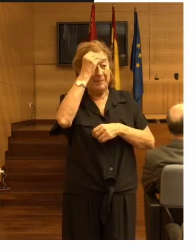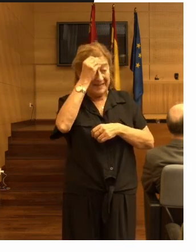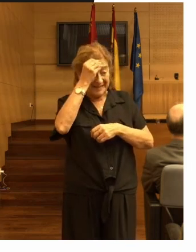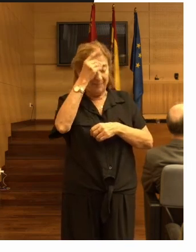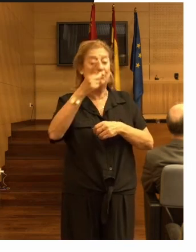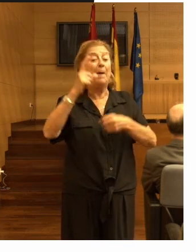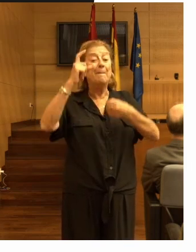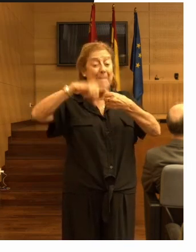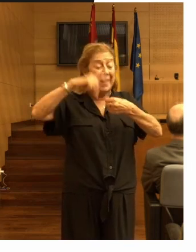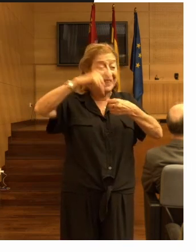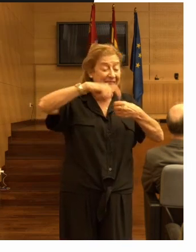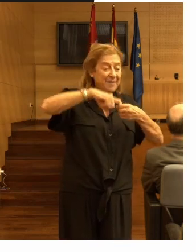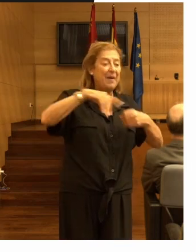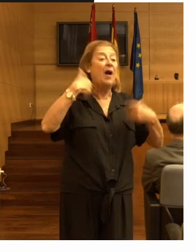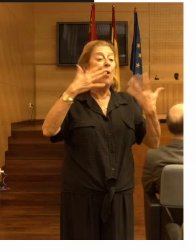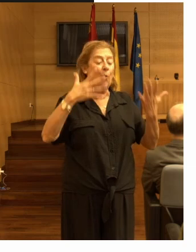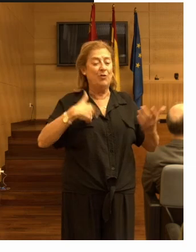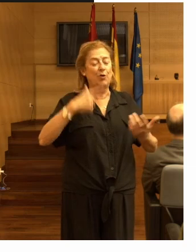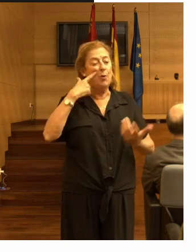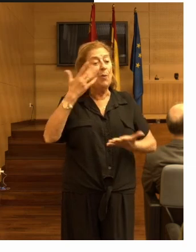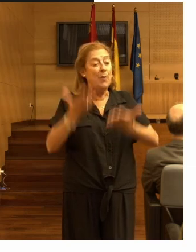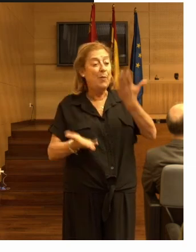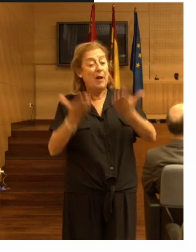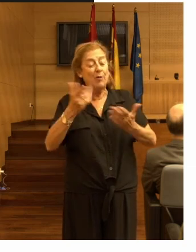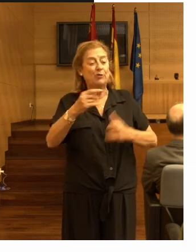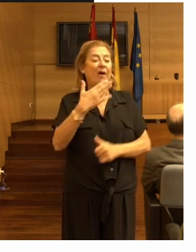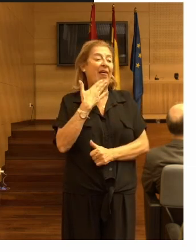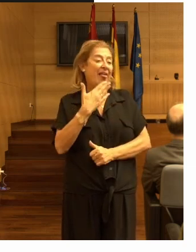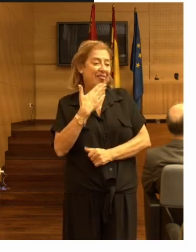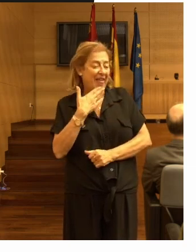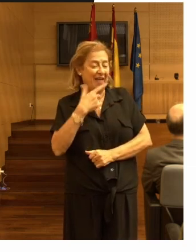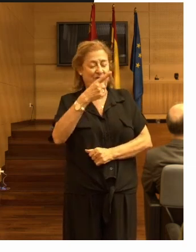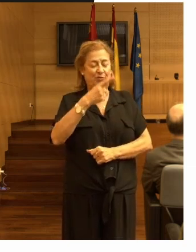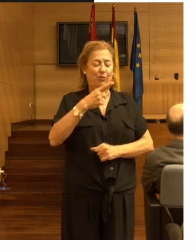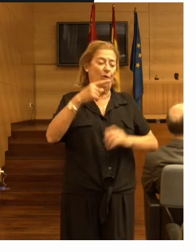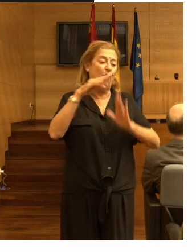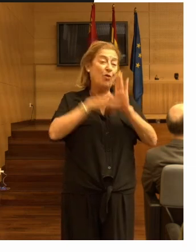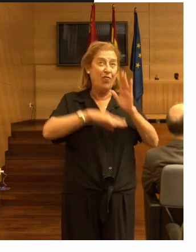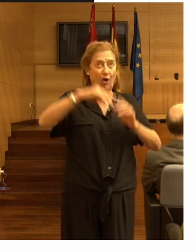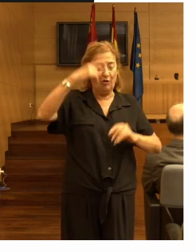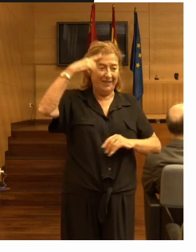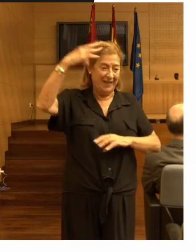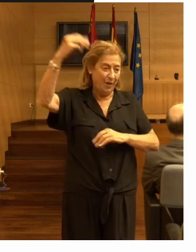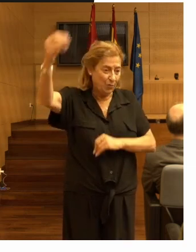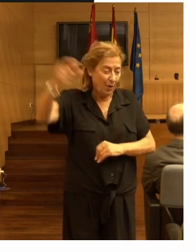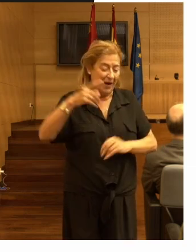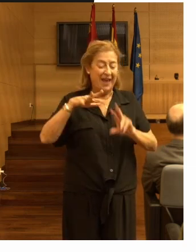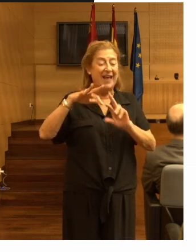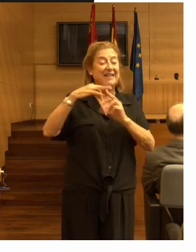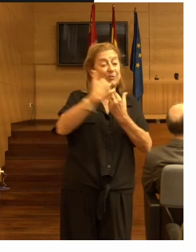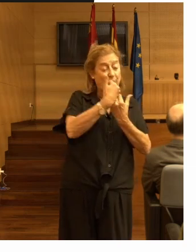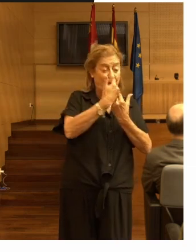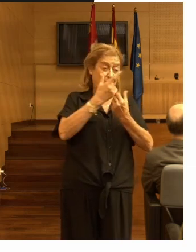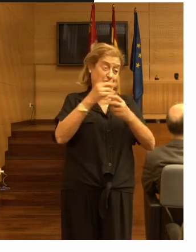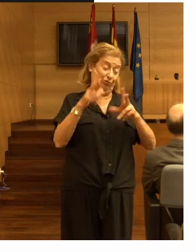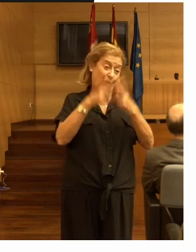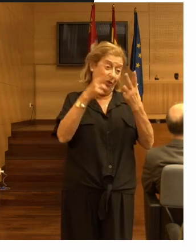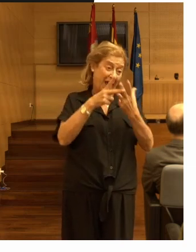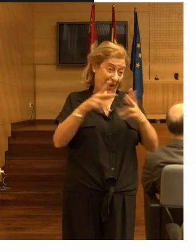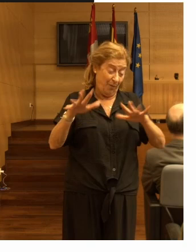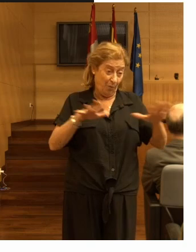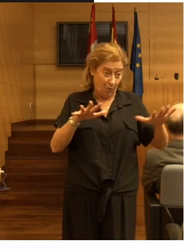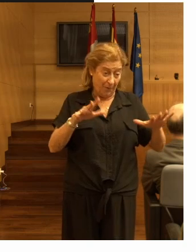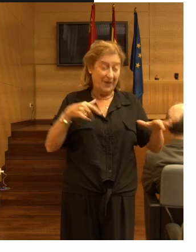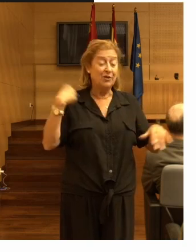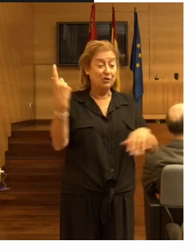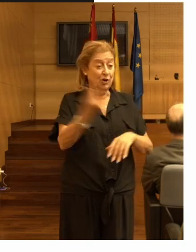participando cuando se valora su edad su condición intelectual y el entorno social en que se tiene que mover con